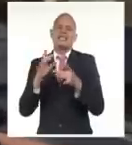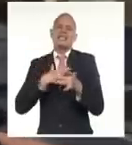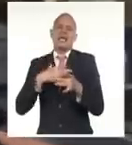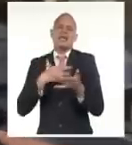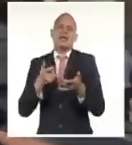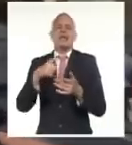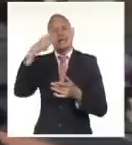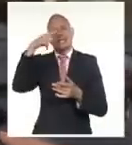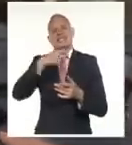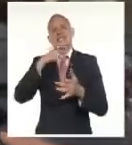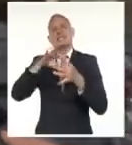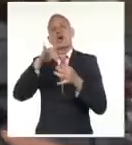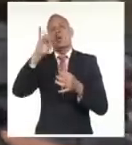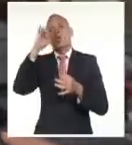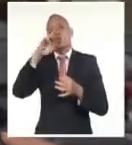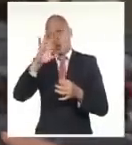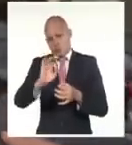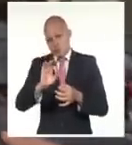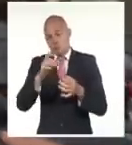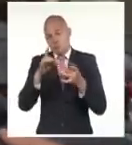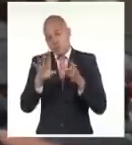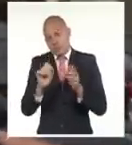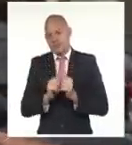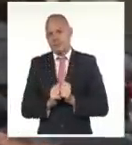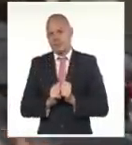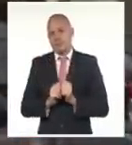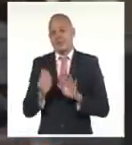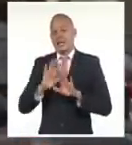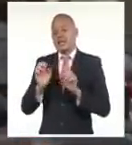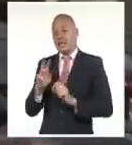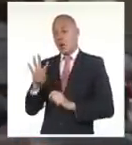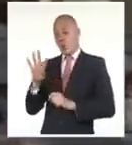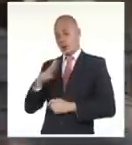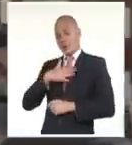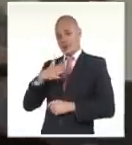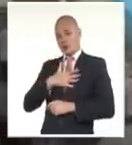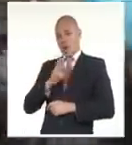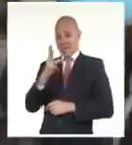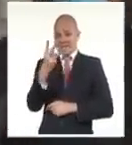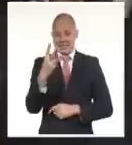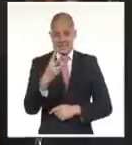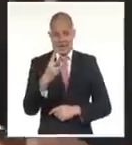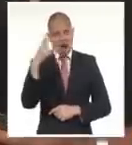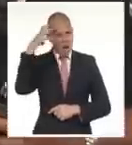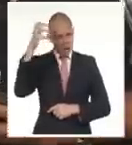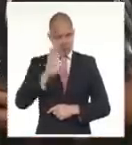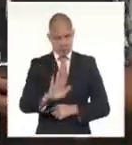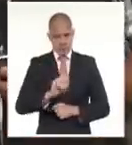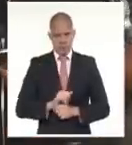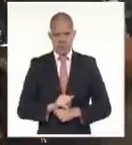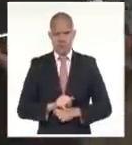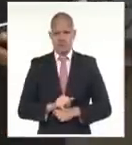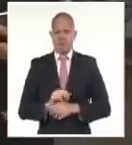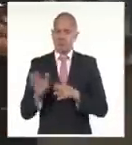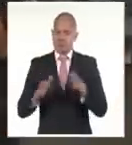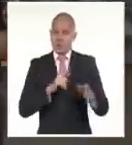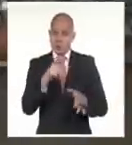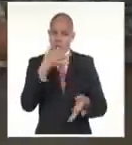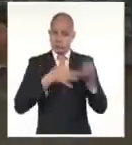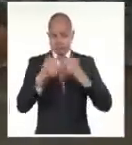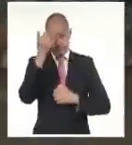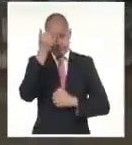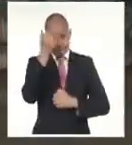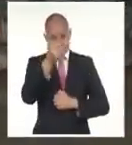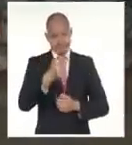ocurrido, pero en total son 7 vehículos como les expliqué ahora mismo. Muchísimas gracias por su presencia acá en la emisión estelar del noticiero de la